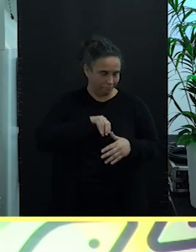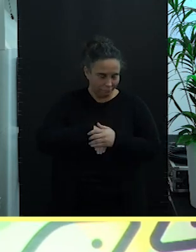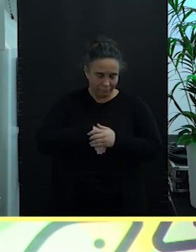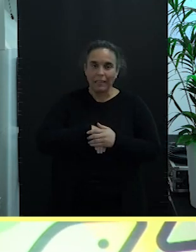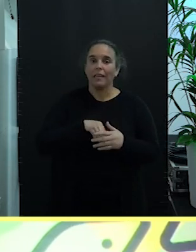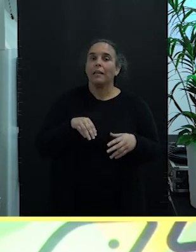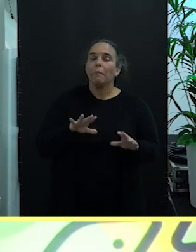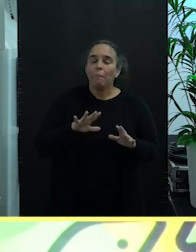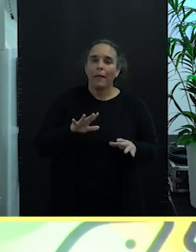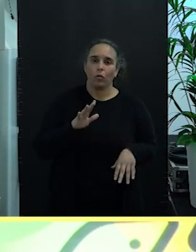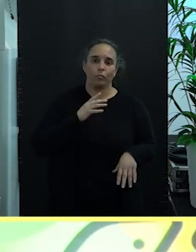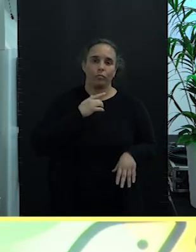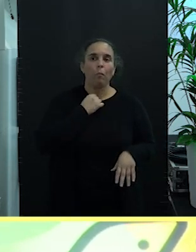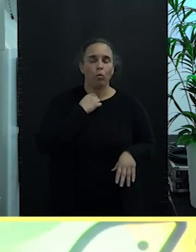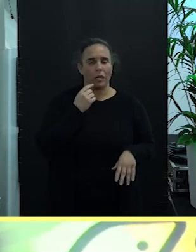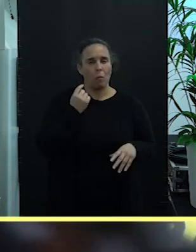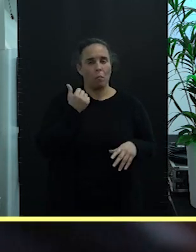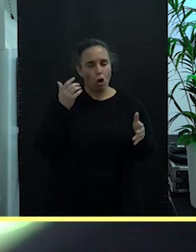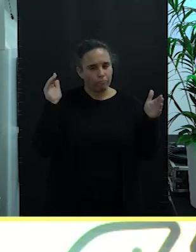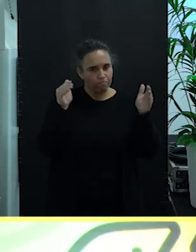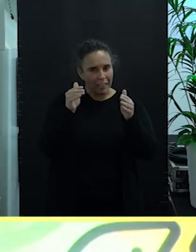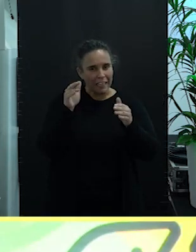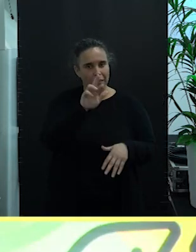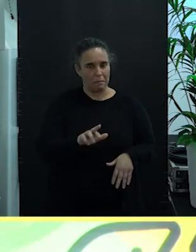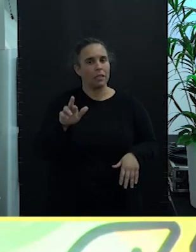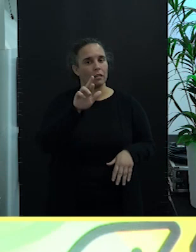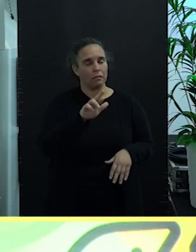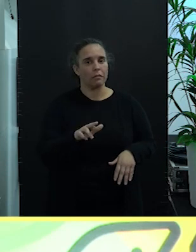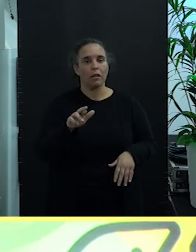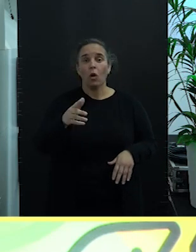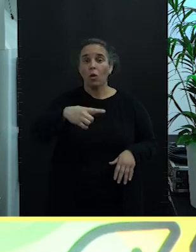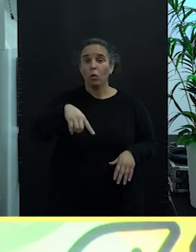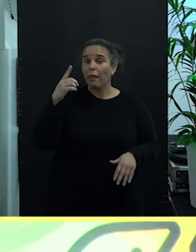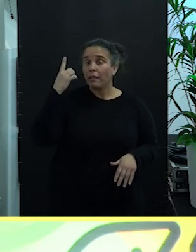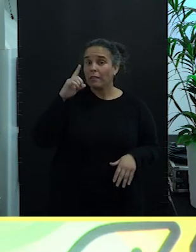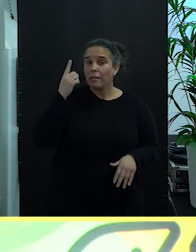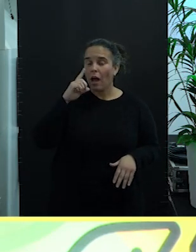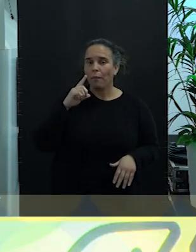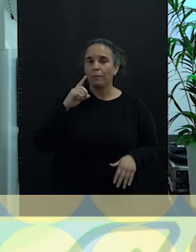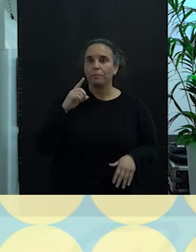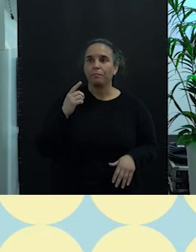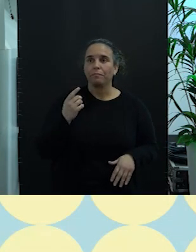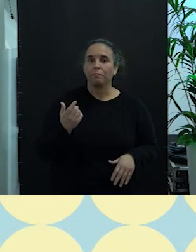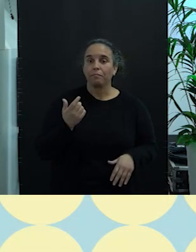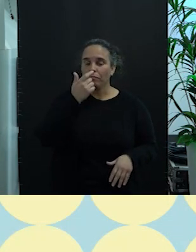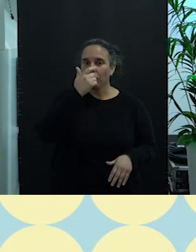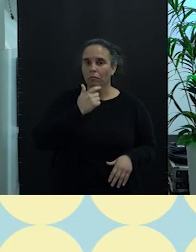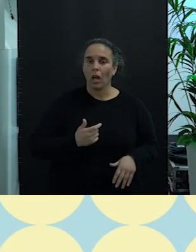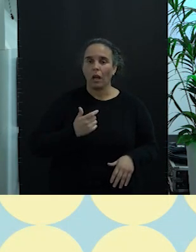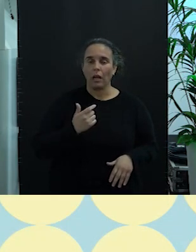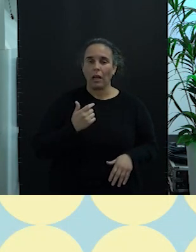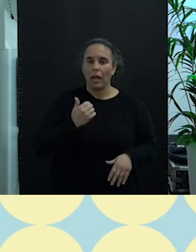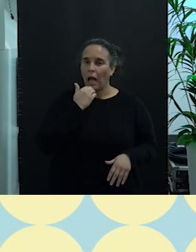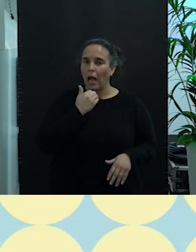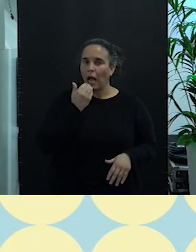gustaría reincidir, ya saben ustedes que cuando uno reincide en algo